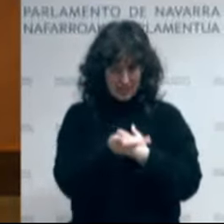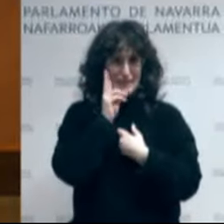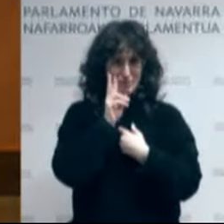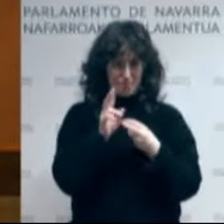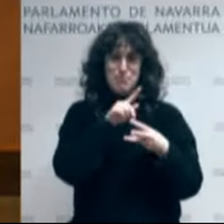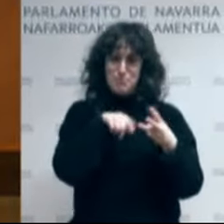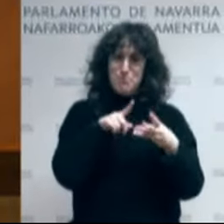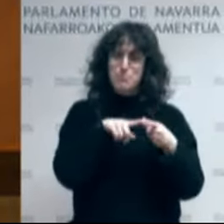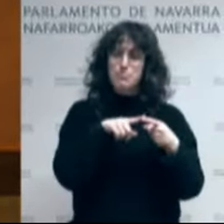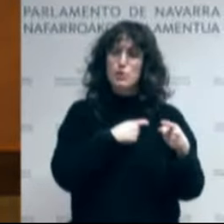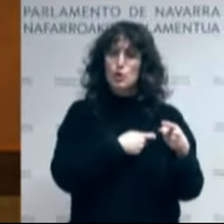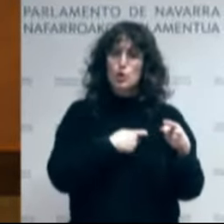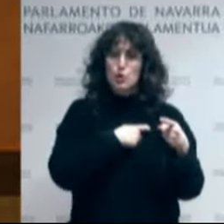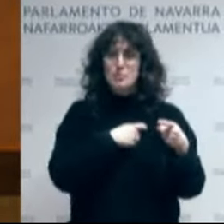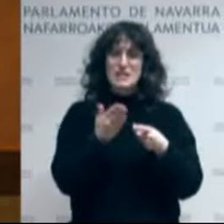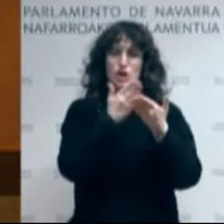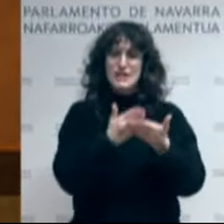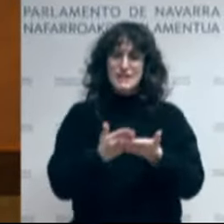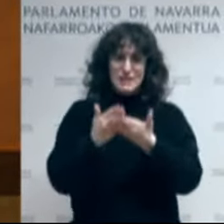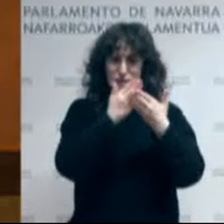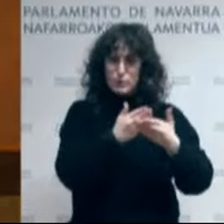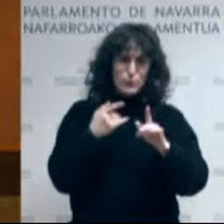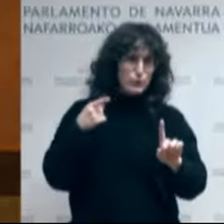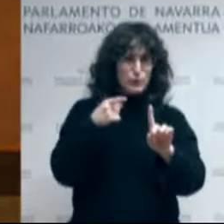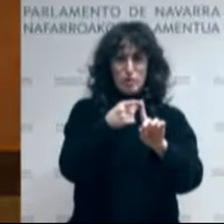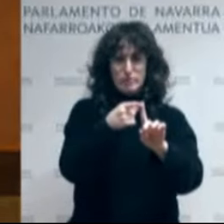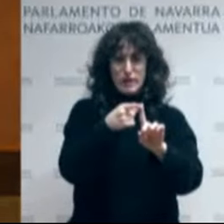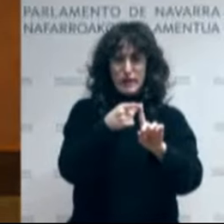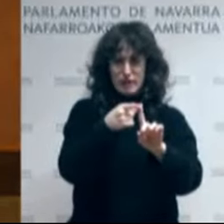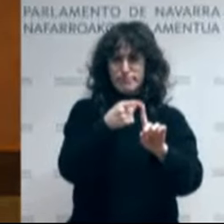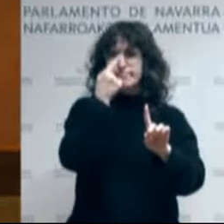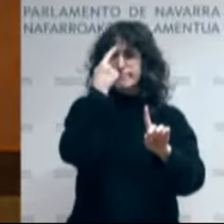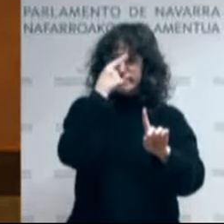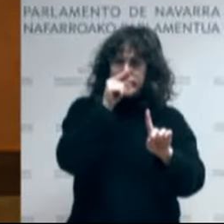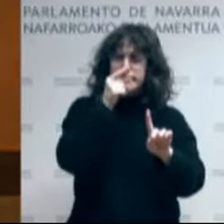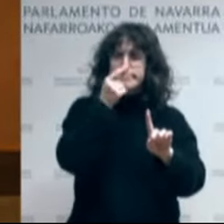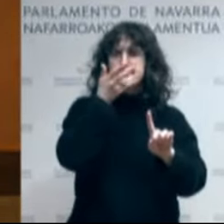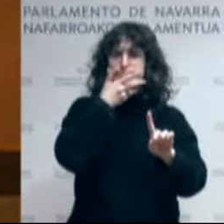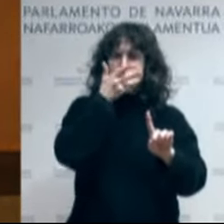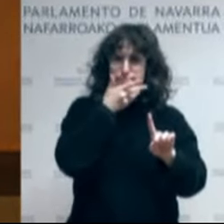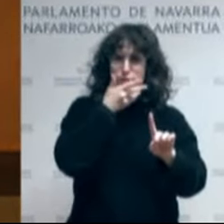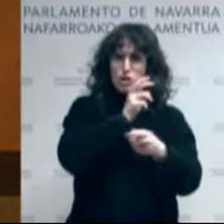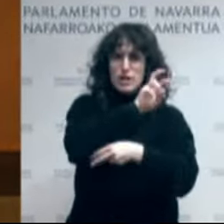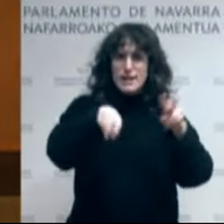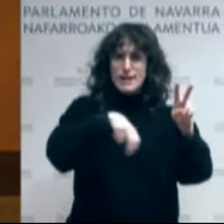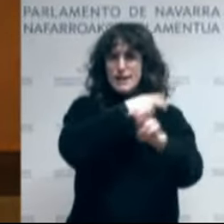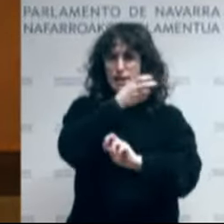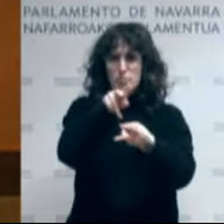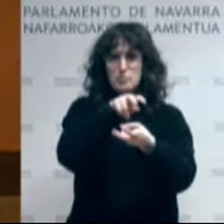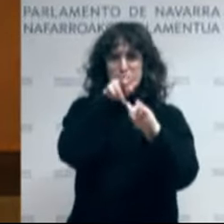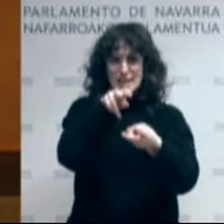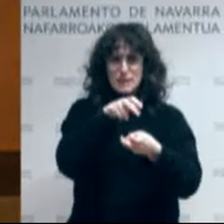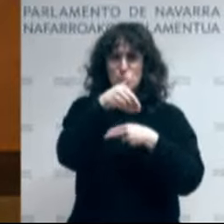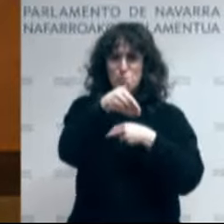creación de una comisión de estudio para conocer y para trabajar en las reformas tributarias para el año 2025,